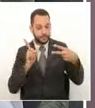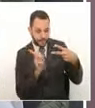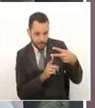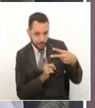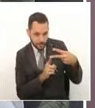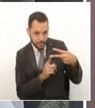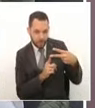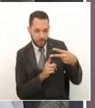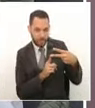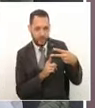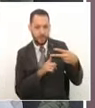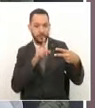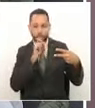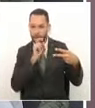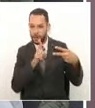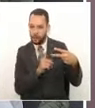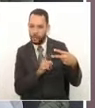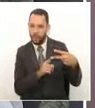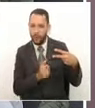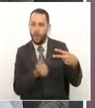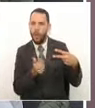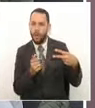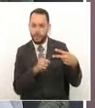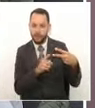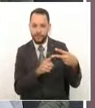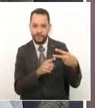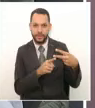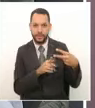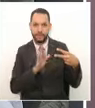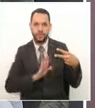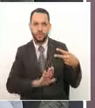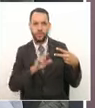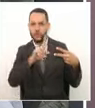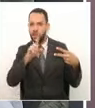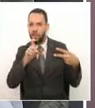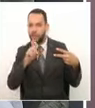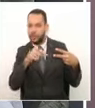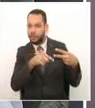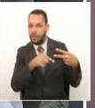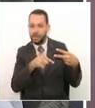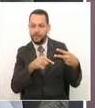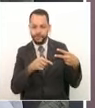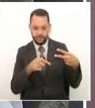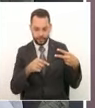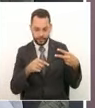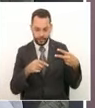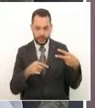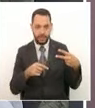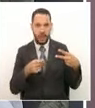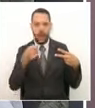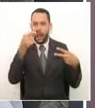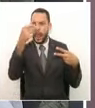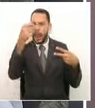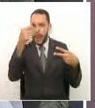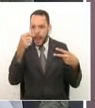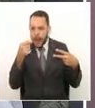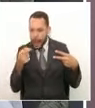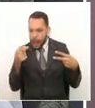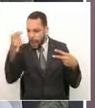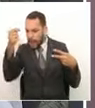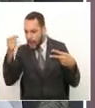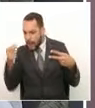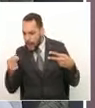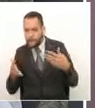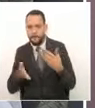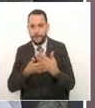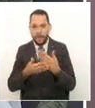La otra pregunta es con respecto a los indicadores que vemos todos